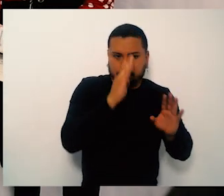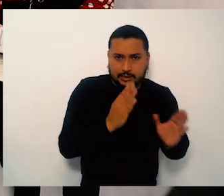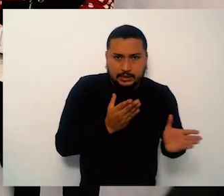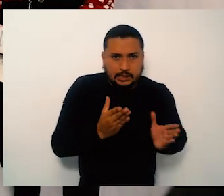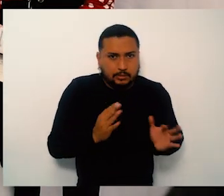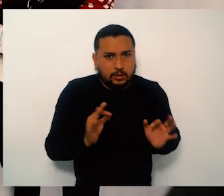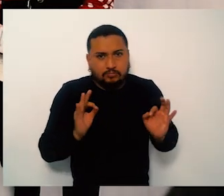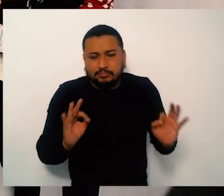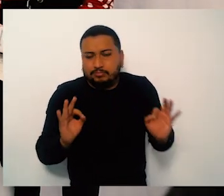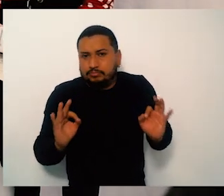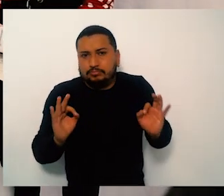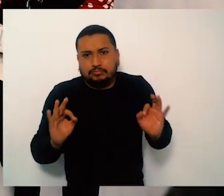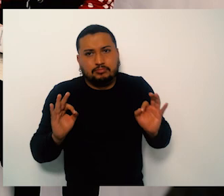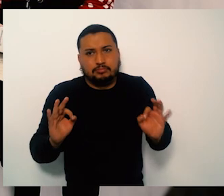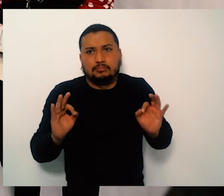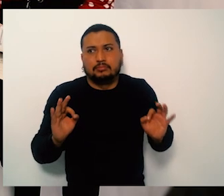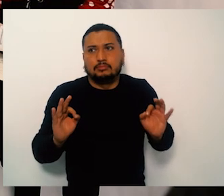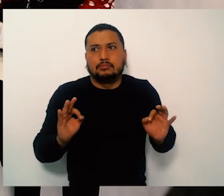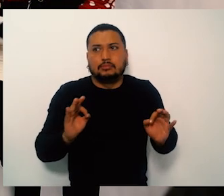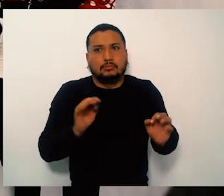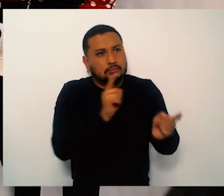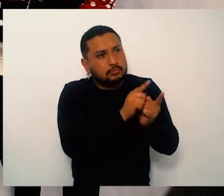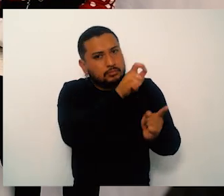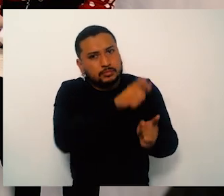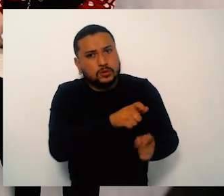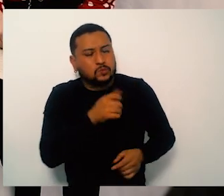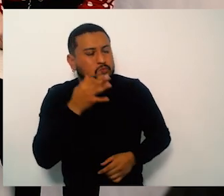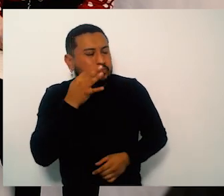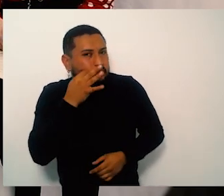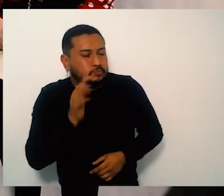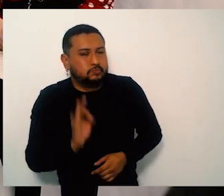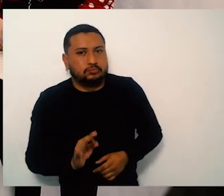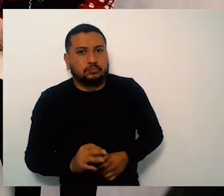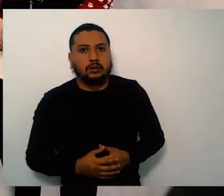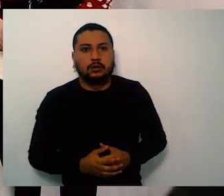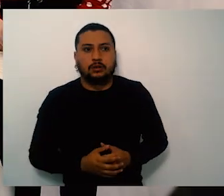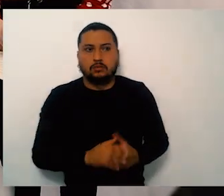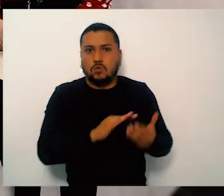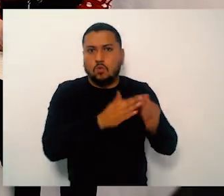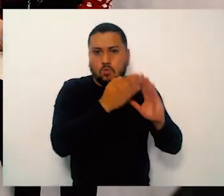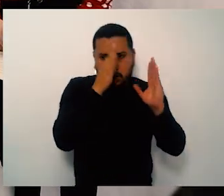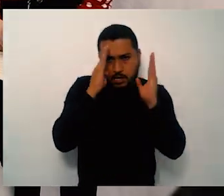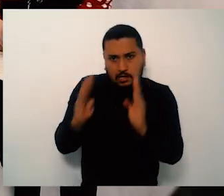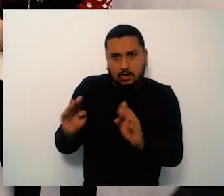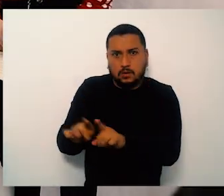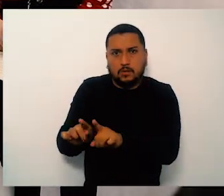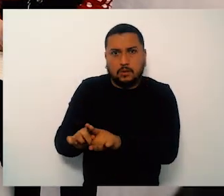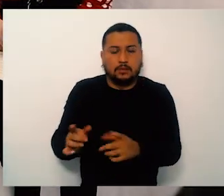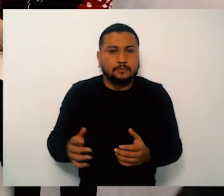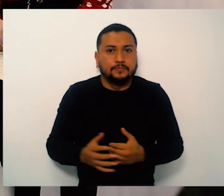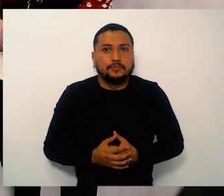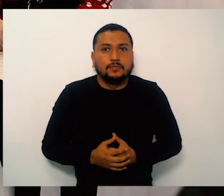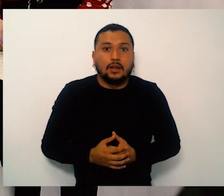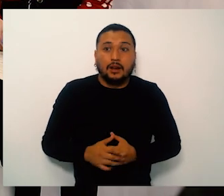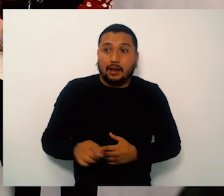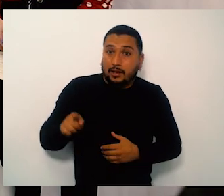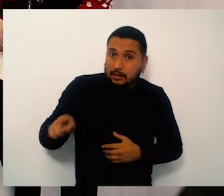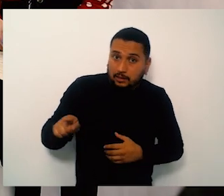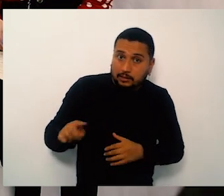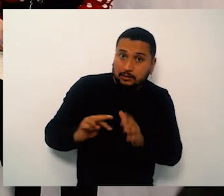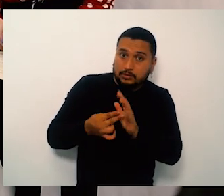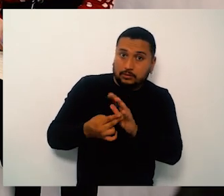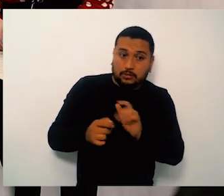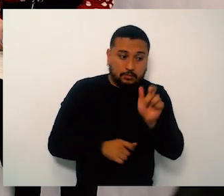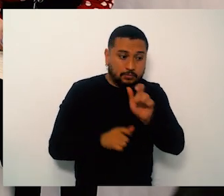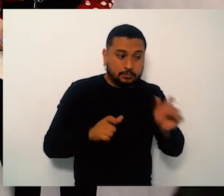evidentemente el pasar de entregar 186 moléculas a 406 es un trabajo monumental se lo manifestaba dentro de